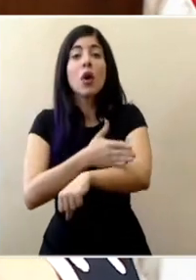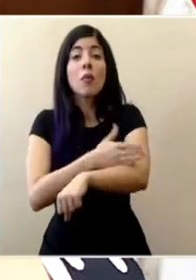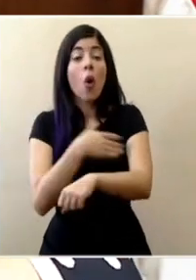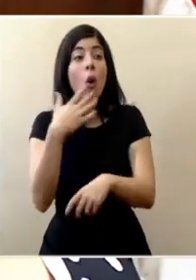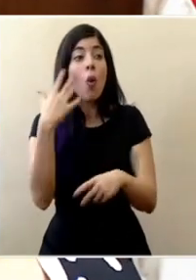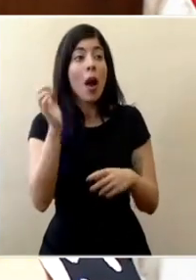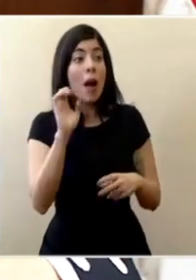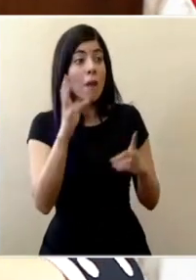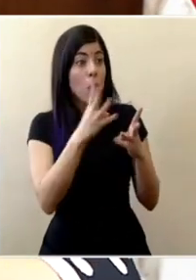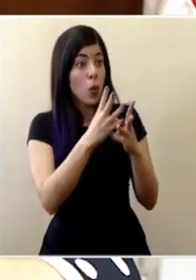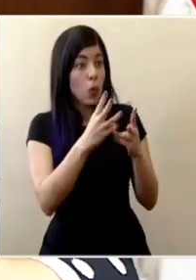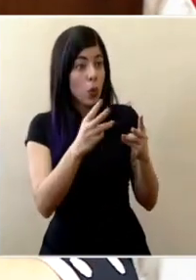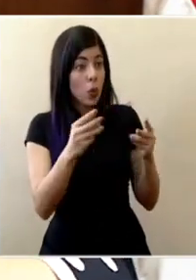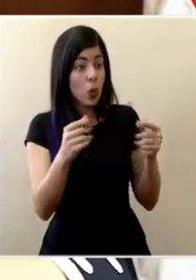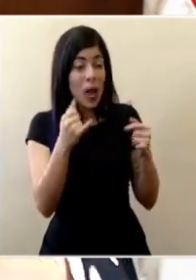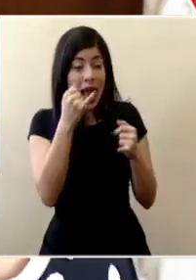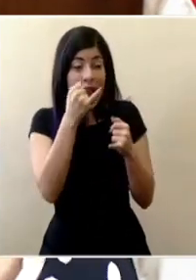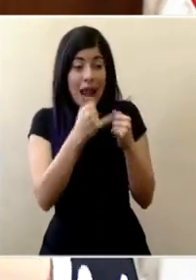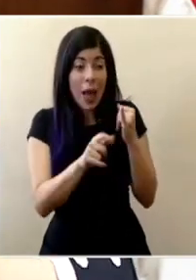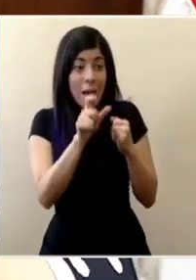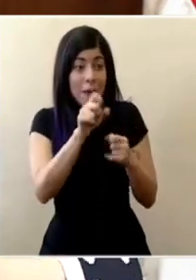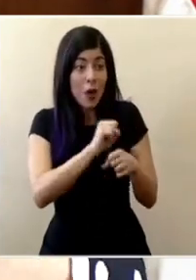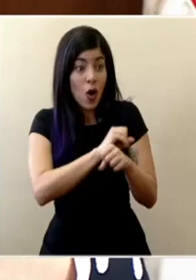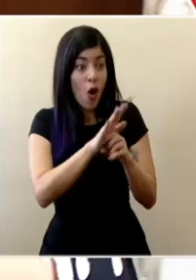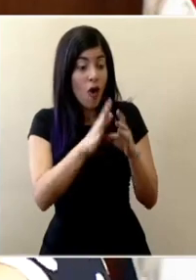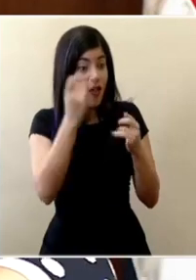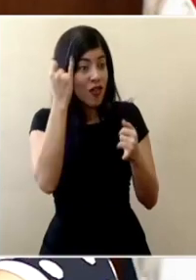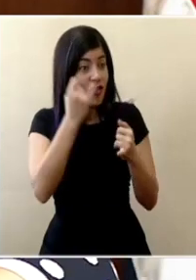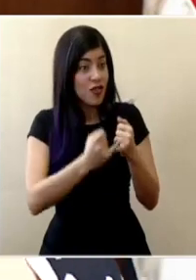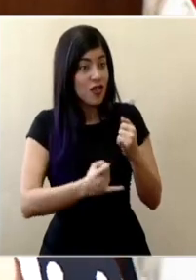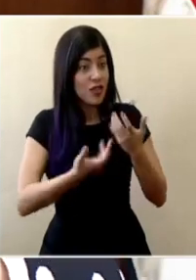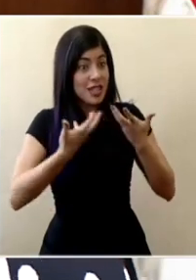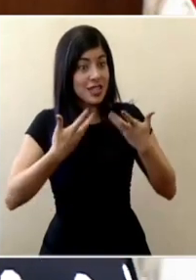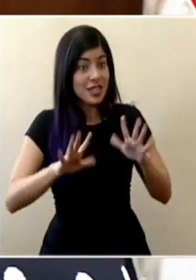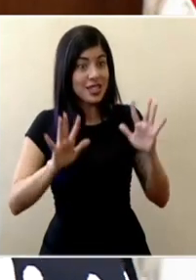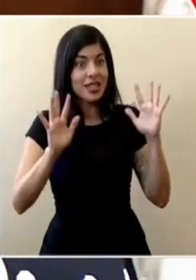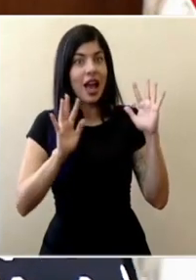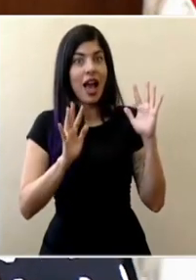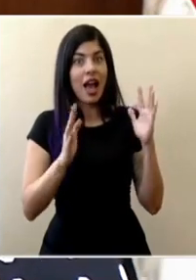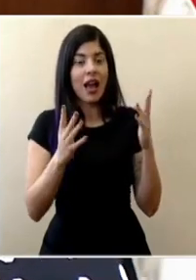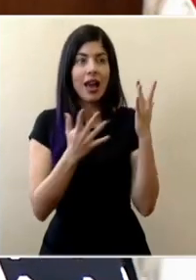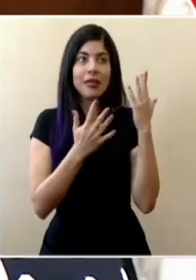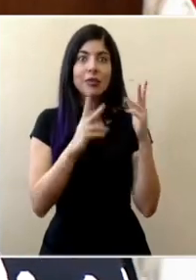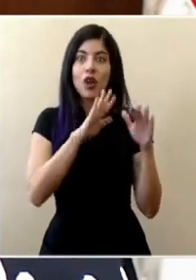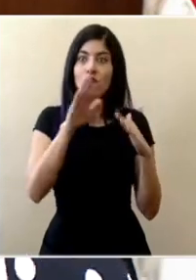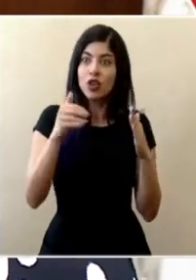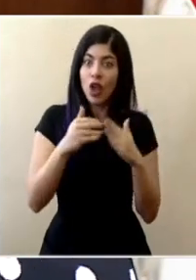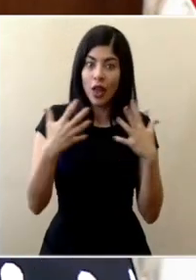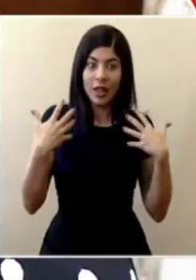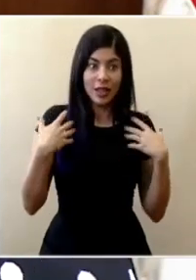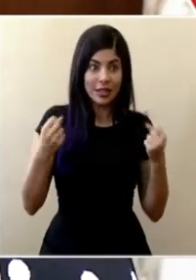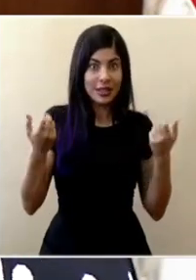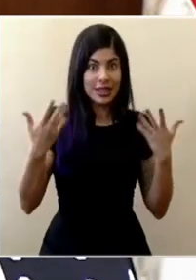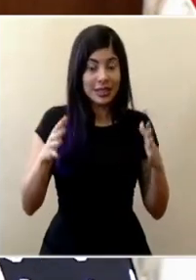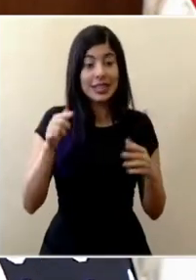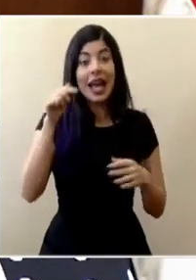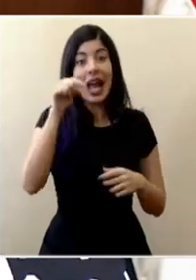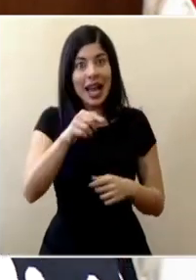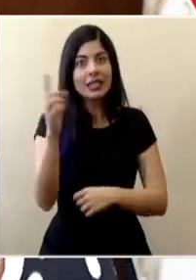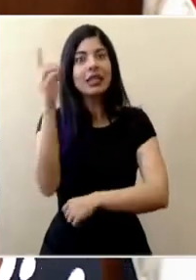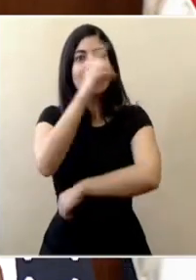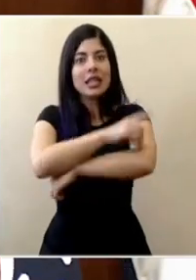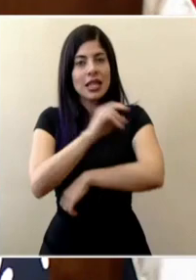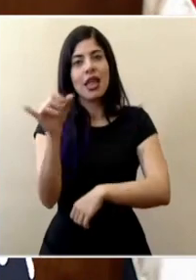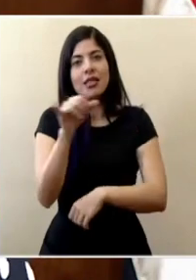pasado y el último caso de COVID y estemos dando todos que estemos personas absolutamente saludables también para ese día estamos